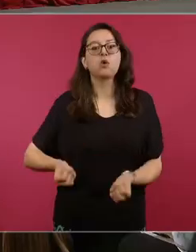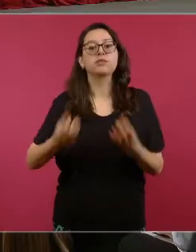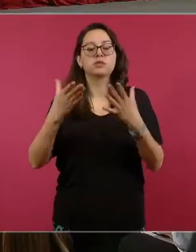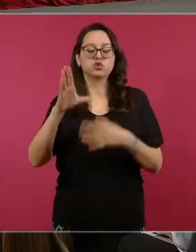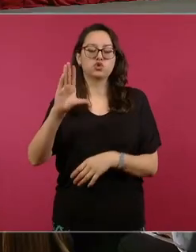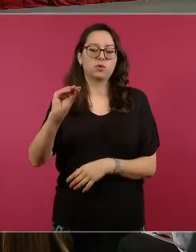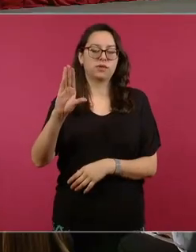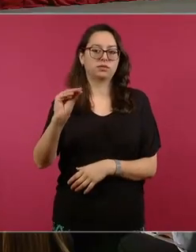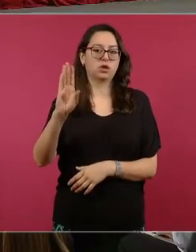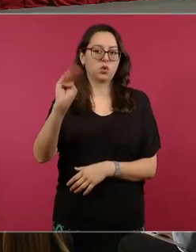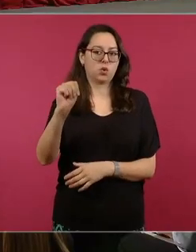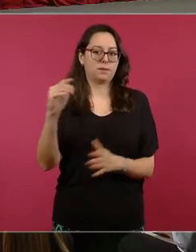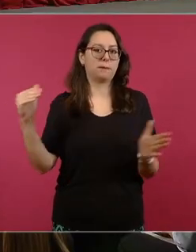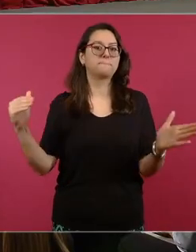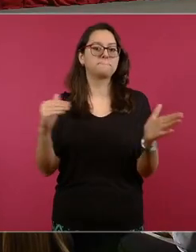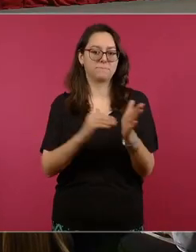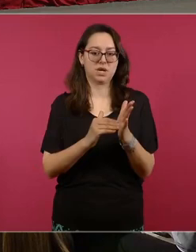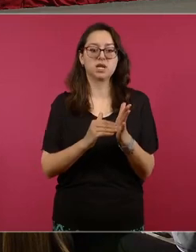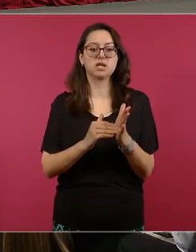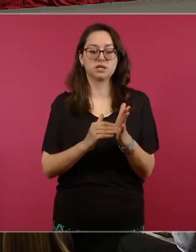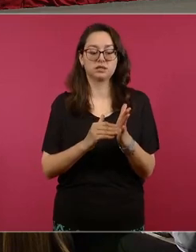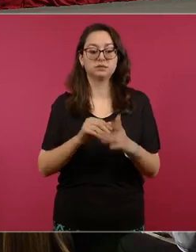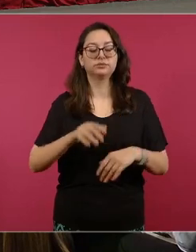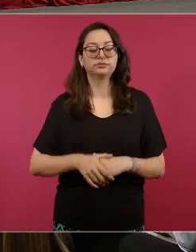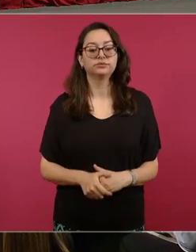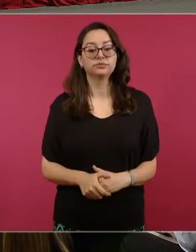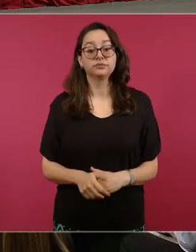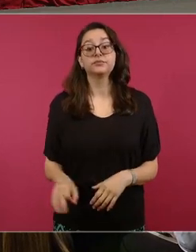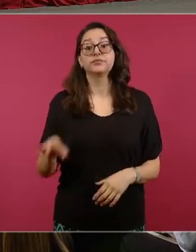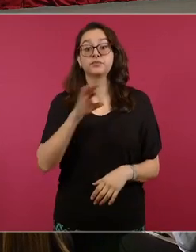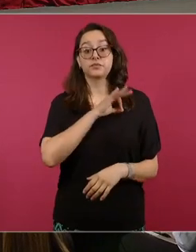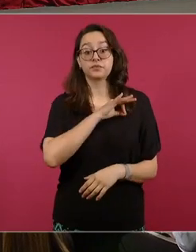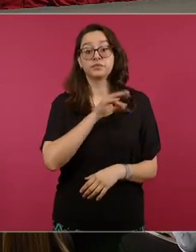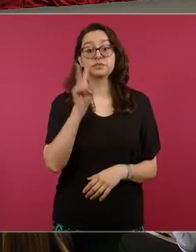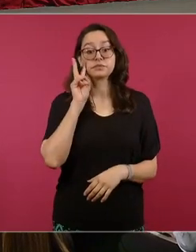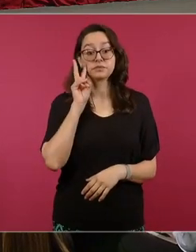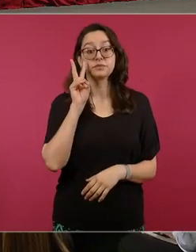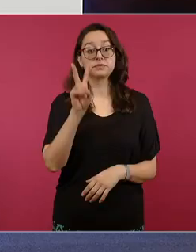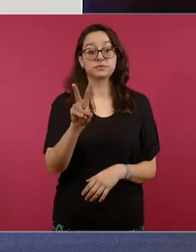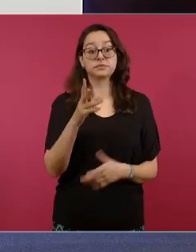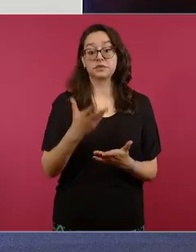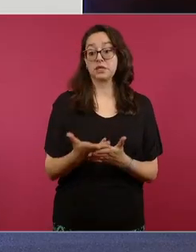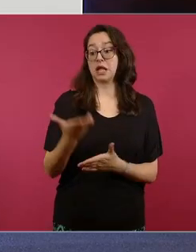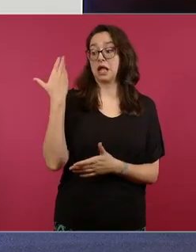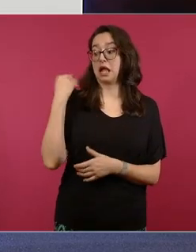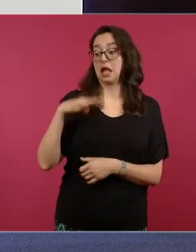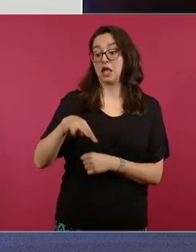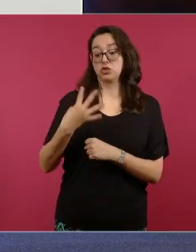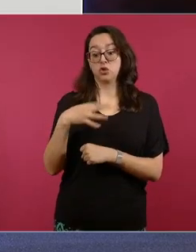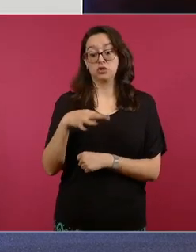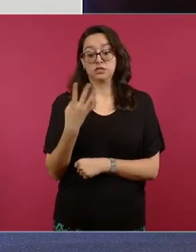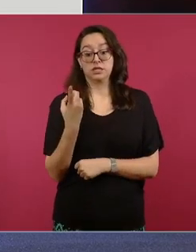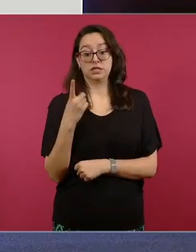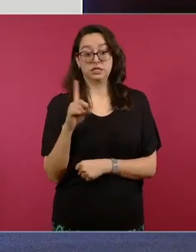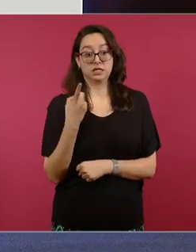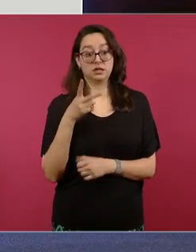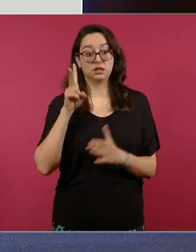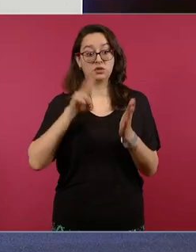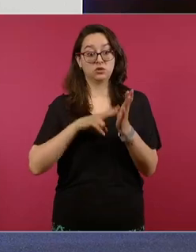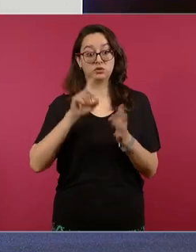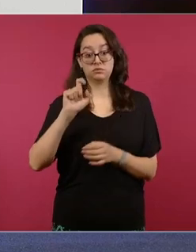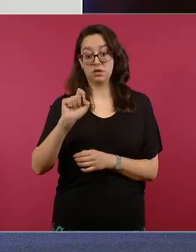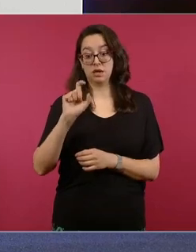como pueden ver aquí el último reporte lo dimos el 14 de diciembre del 2023